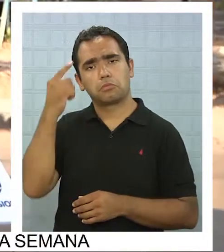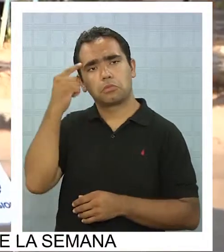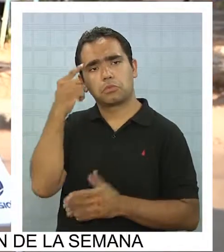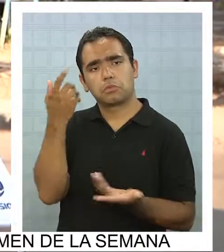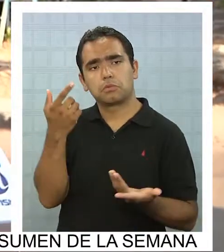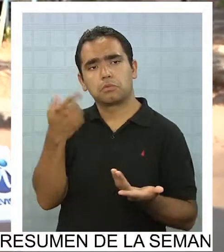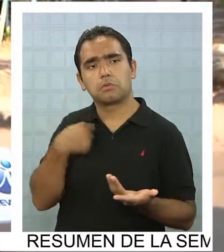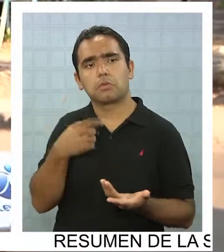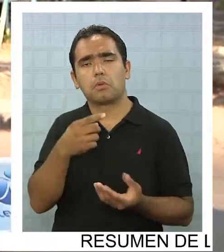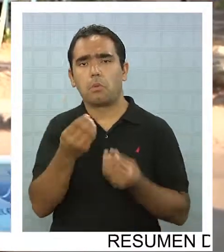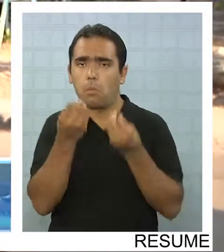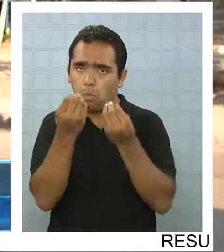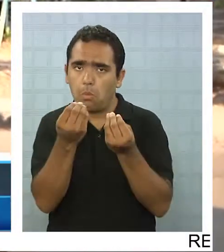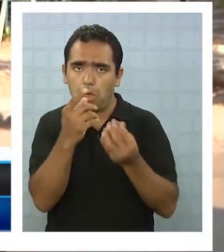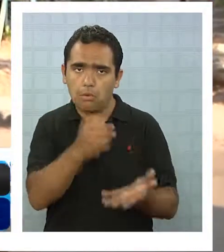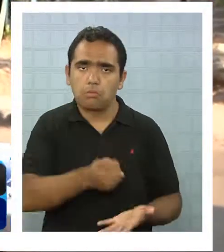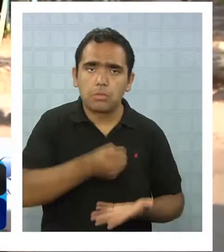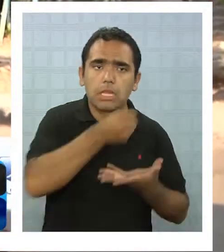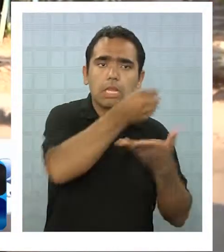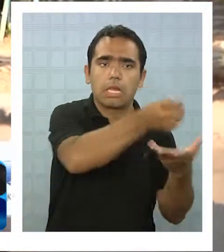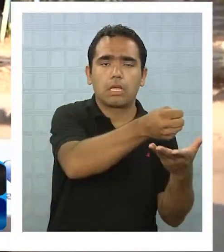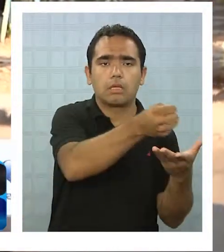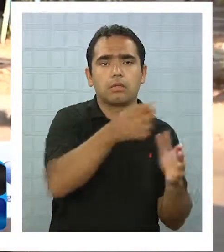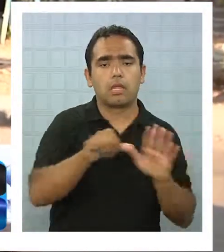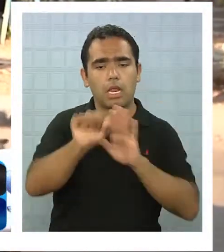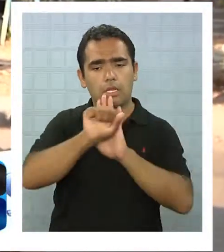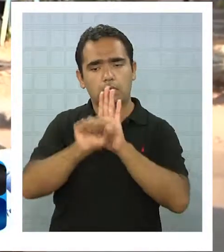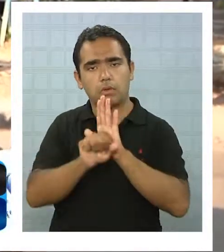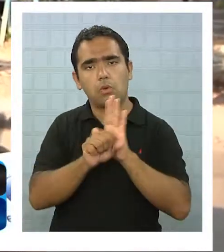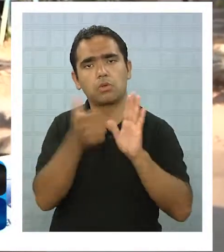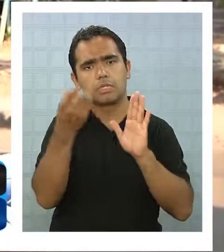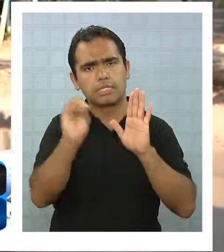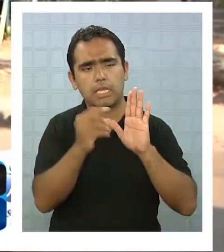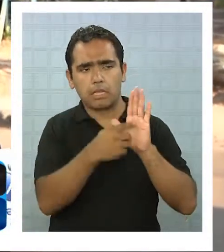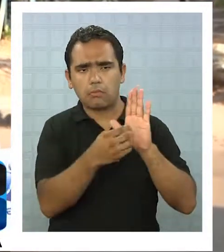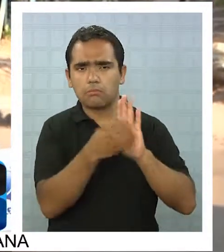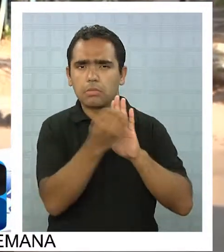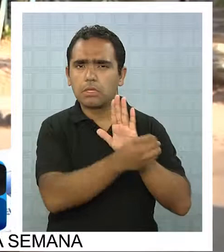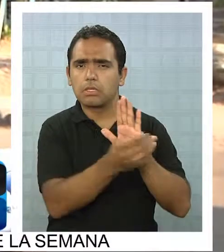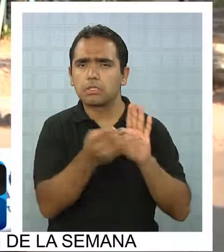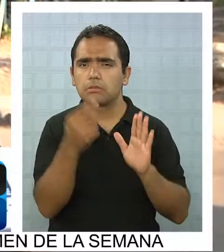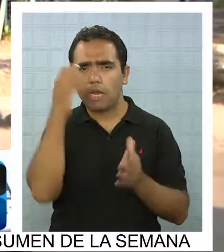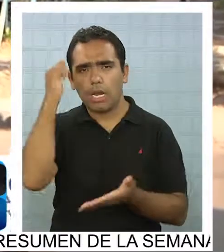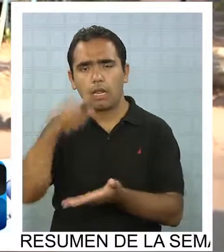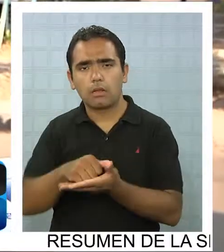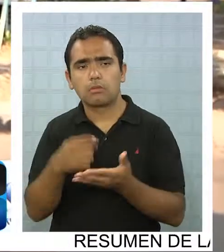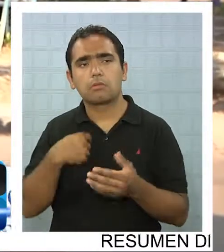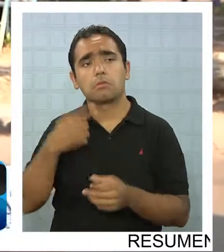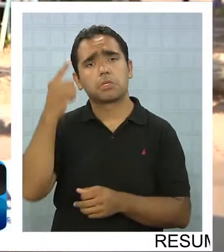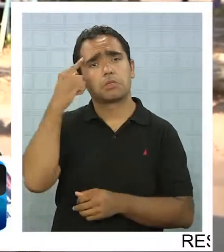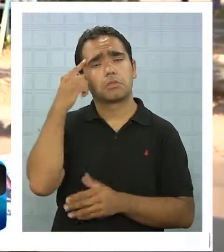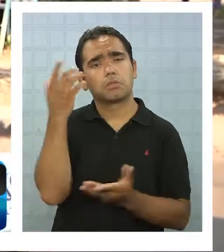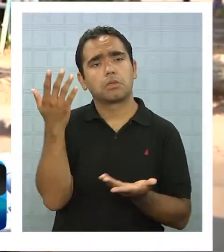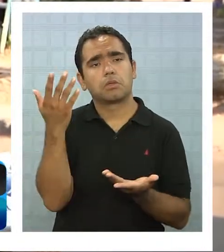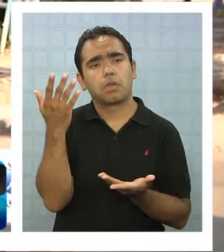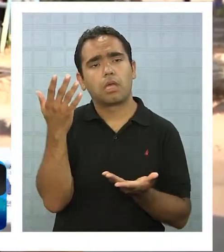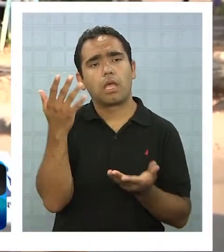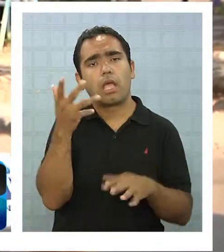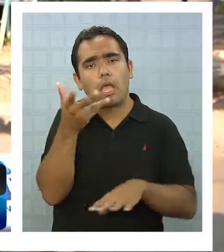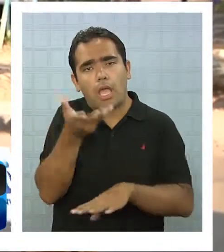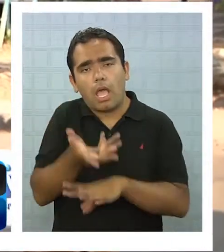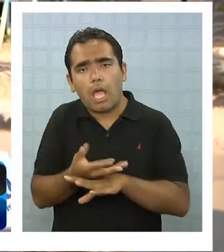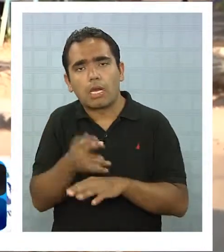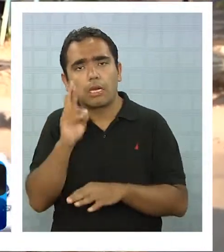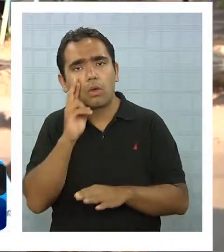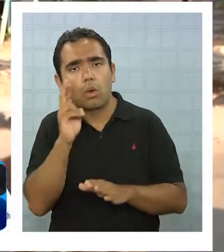vista al menos, fueron correctamente entregados, se alega sobre un artículo 60 de la Constitución. Me parece que hay instancias que